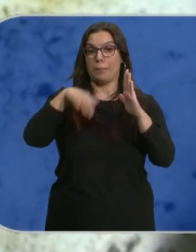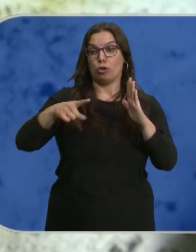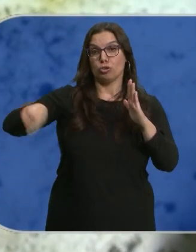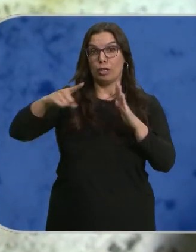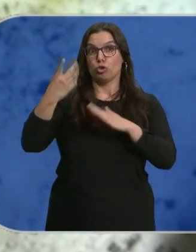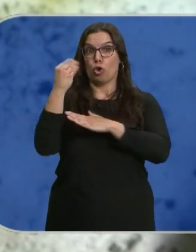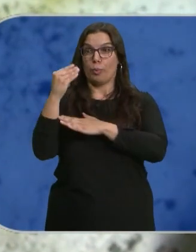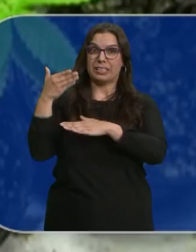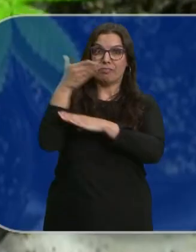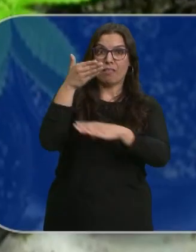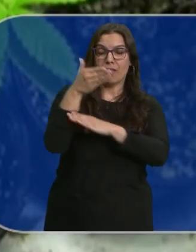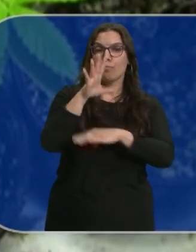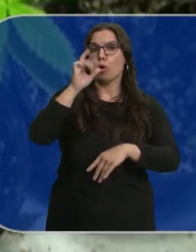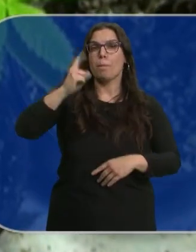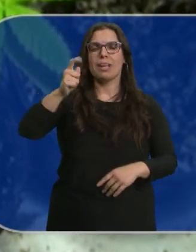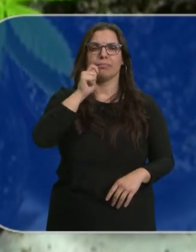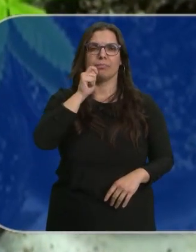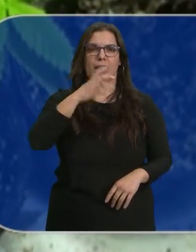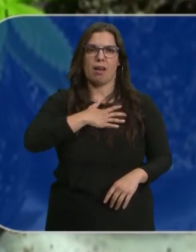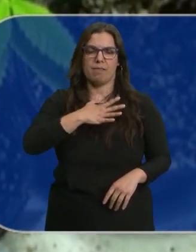acuden al centro es por consumo de cannabis.